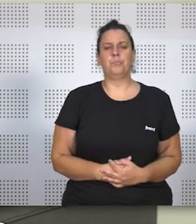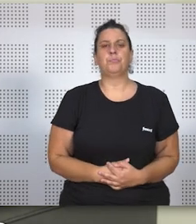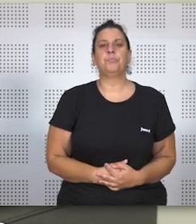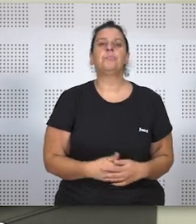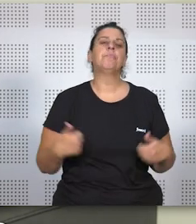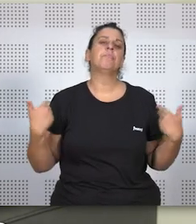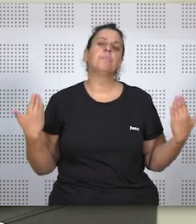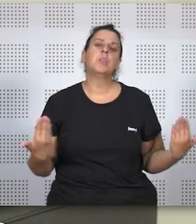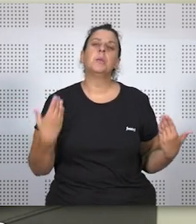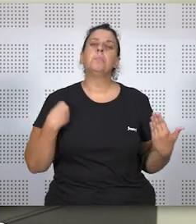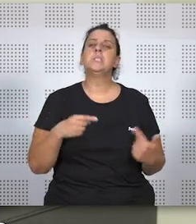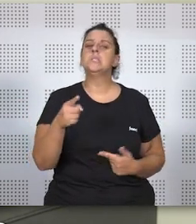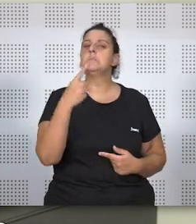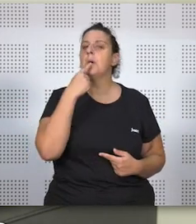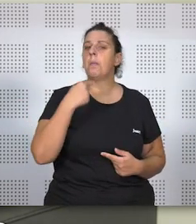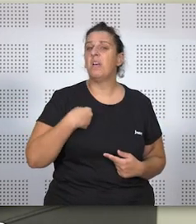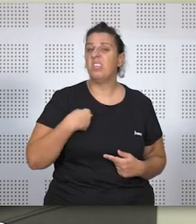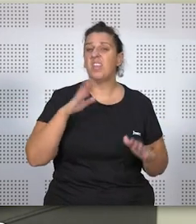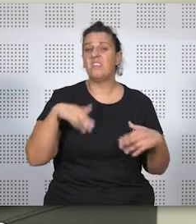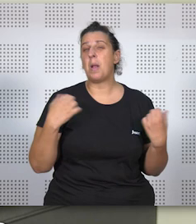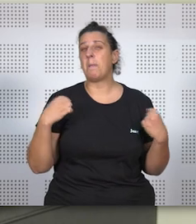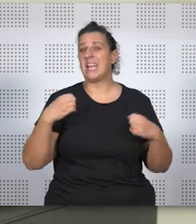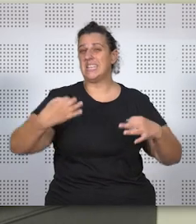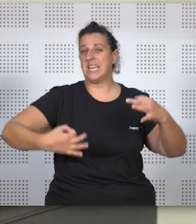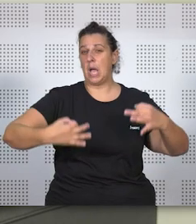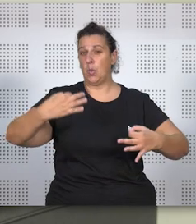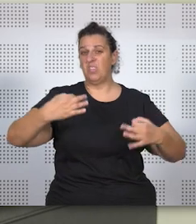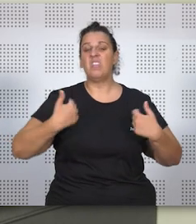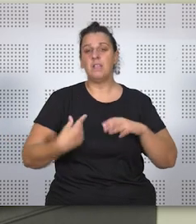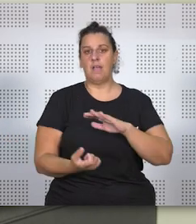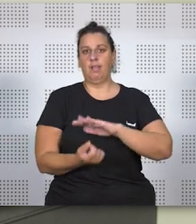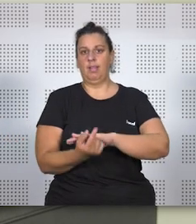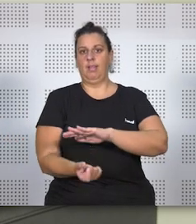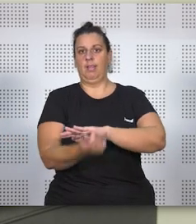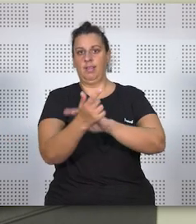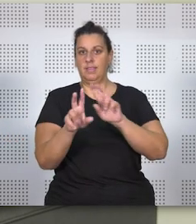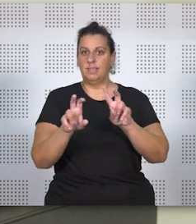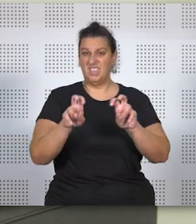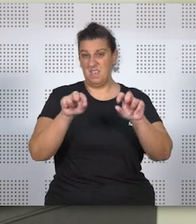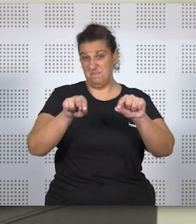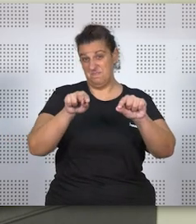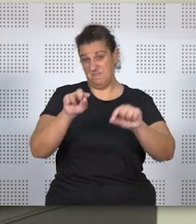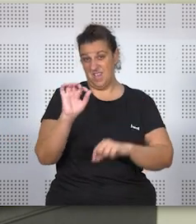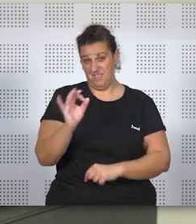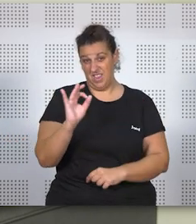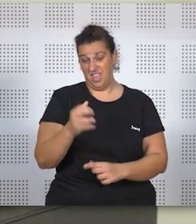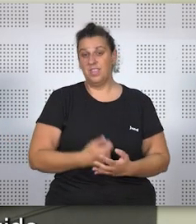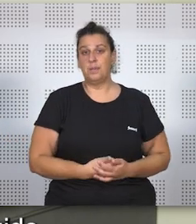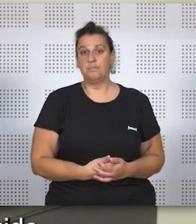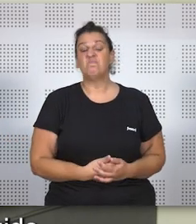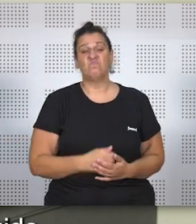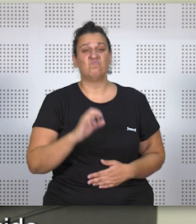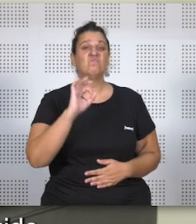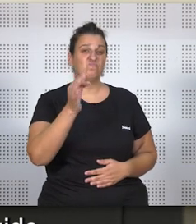términos que me estás describiendo, me imagino que en la práctica judicial ya han aparecido litigios sobre este tema y sobre estas cuestiones.